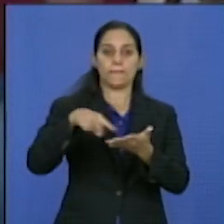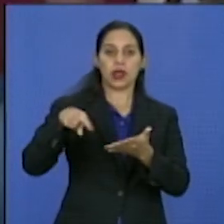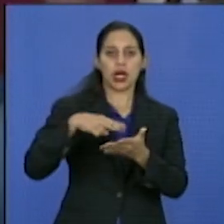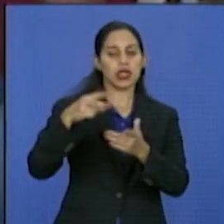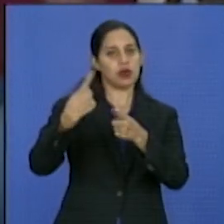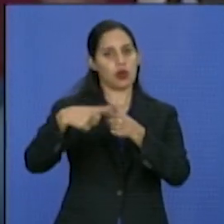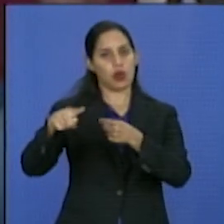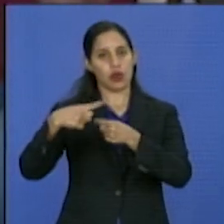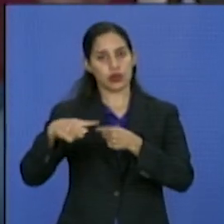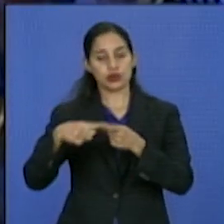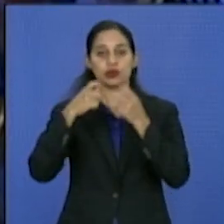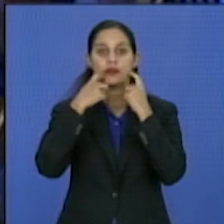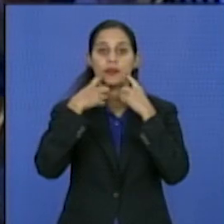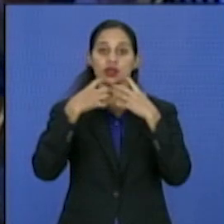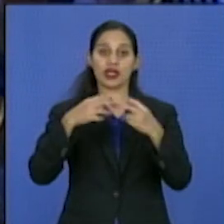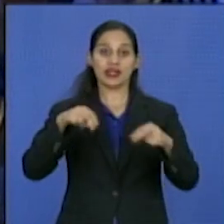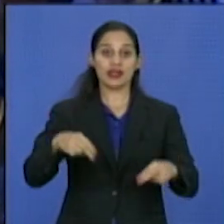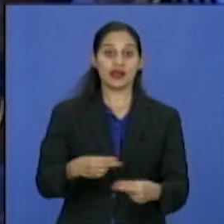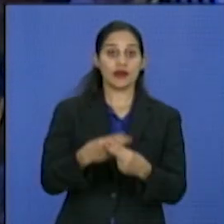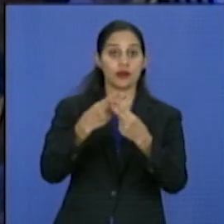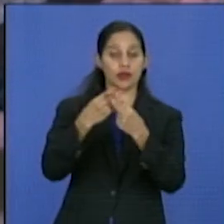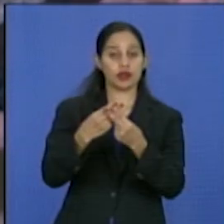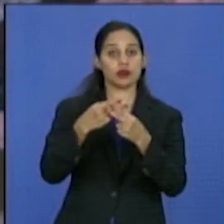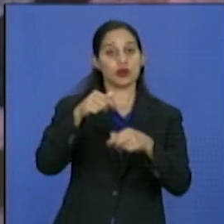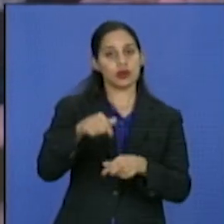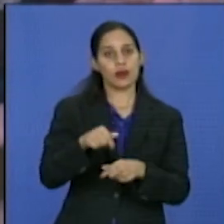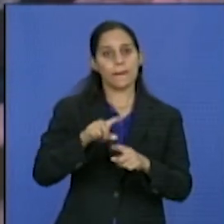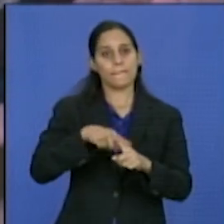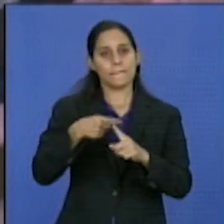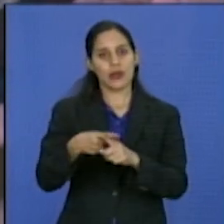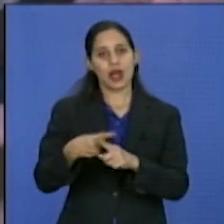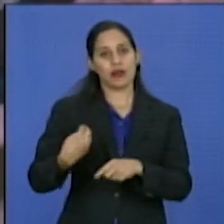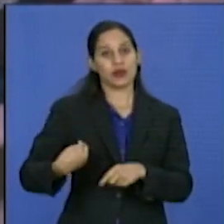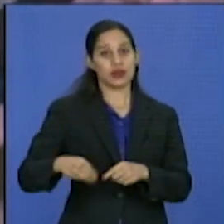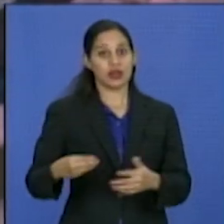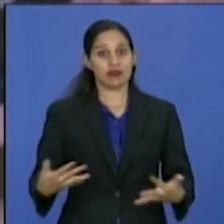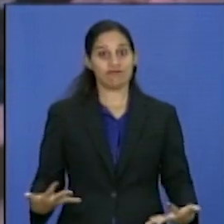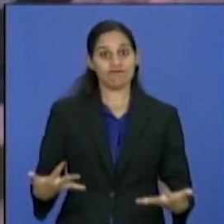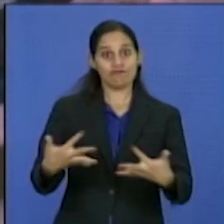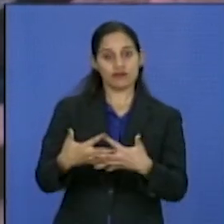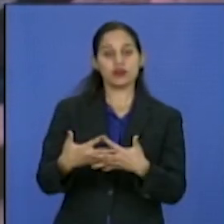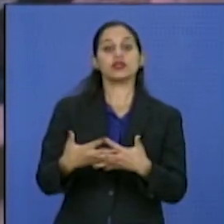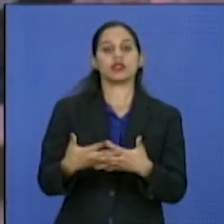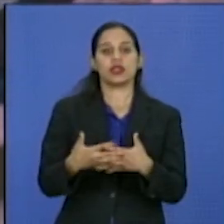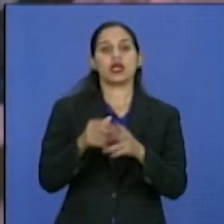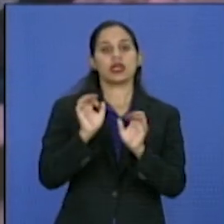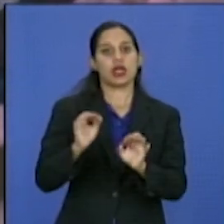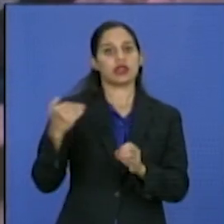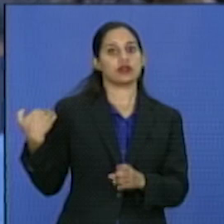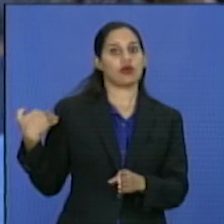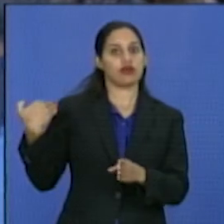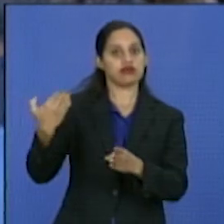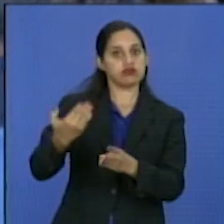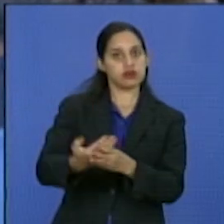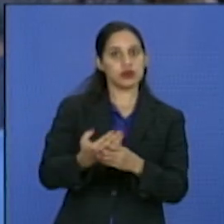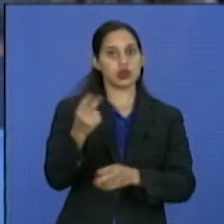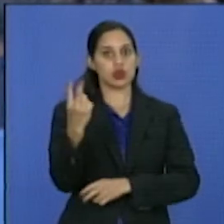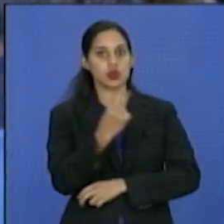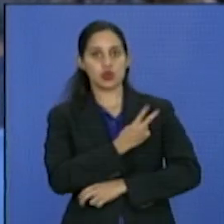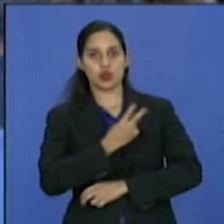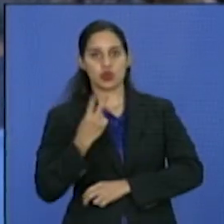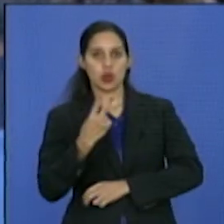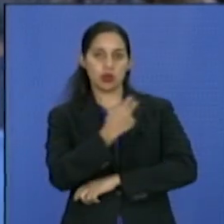Esto es mucho más que un evento oportuno. Constituye la oportunidad de mostrar una relación duradera entre nuestras